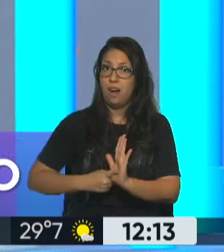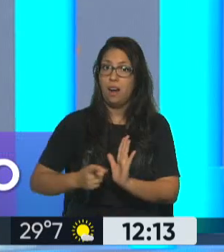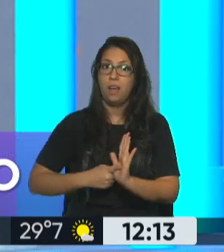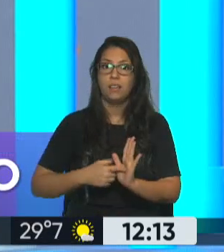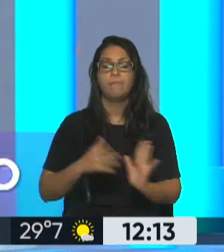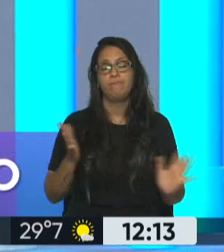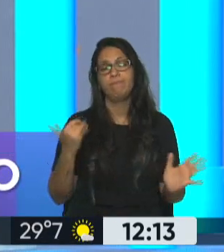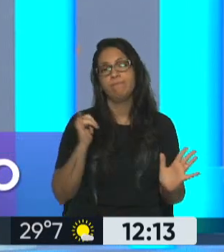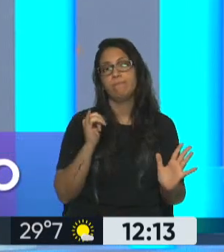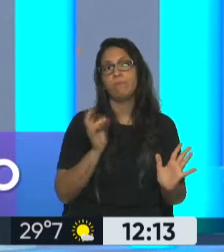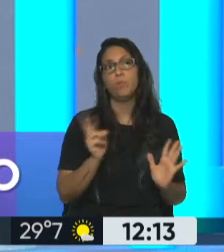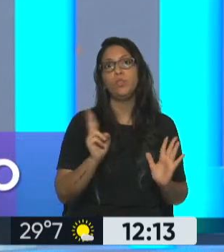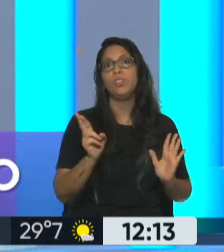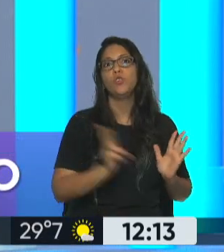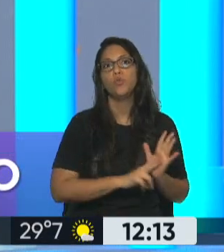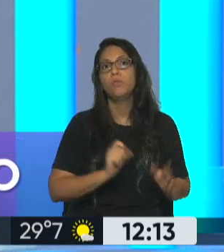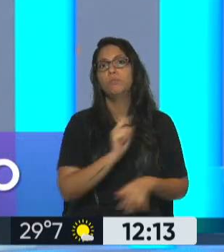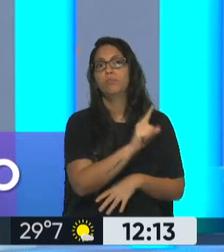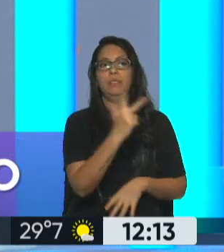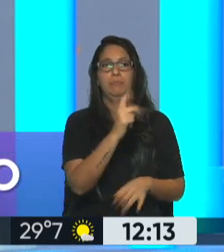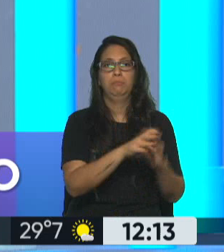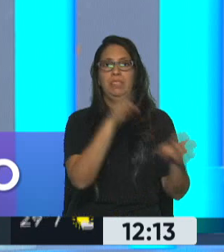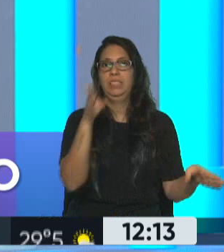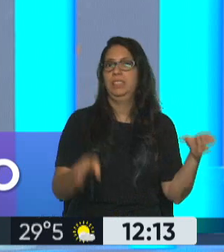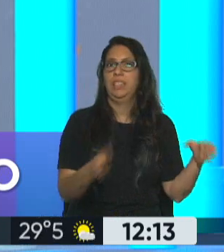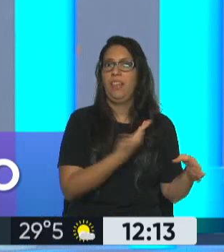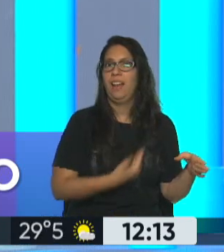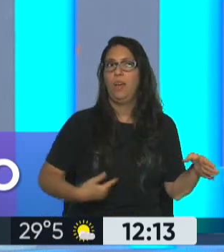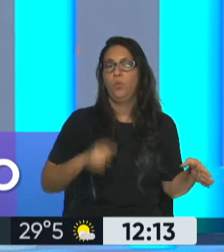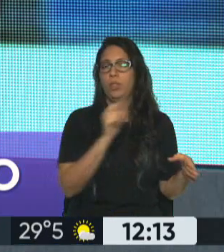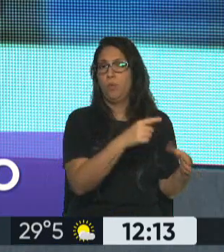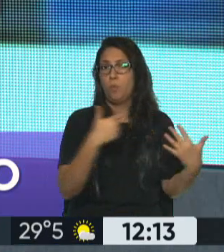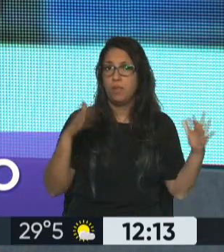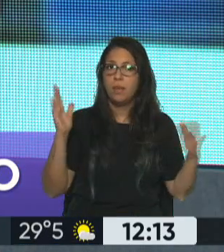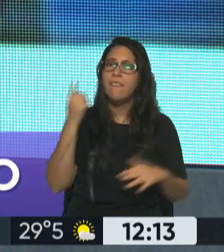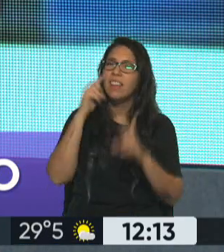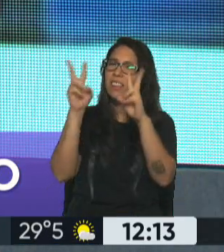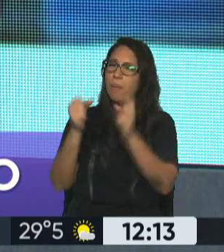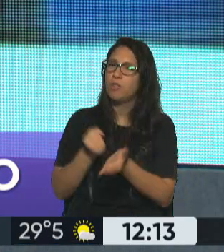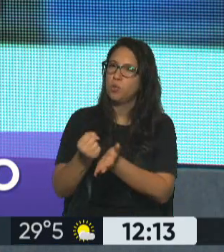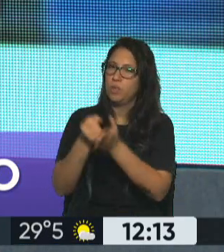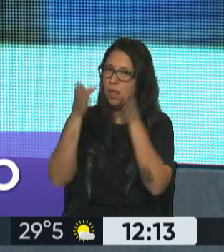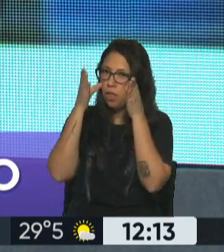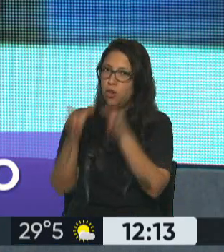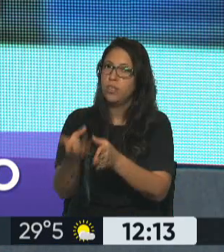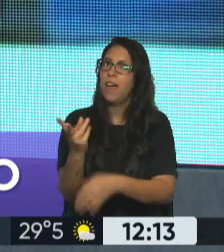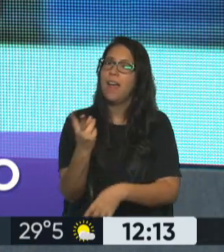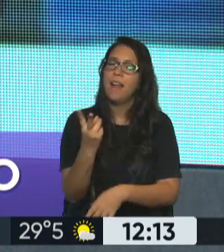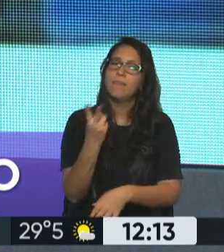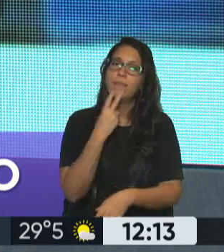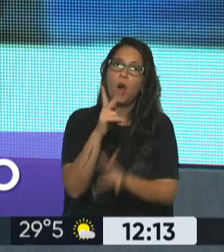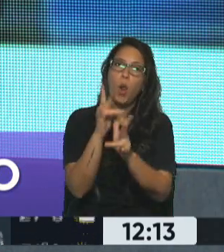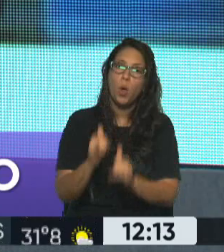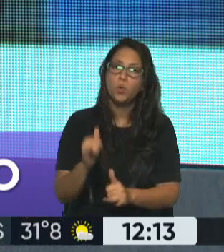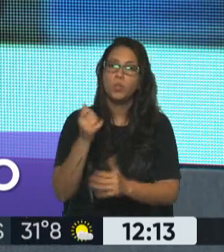sí, sí, una resolución del Ejecutivo trimestral, se supone. Bueno, pero vayamos al tema subsidios a la energía y al transporte,